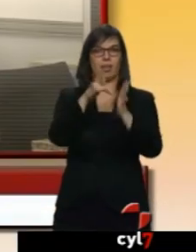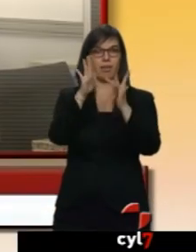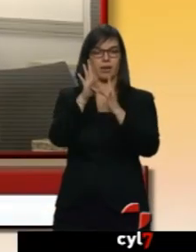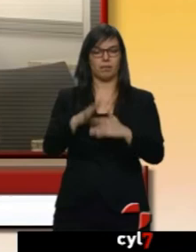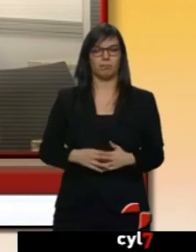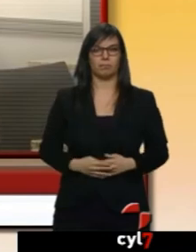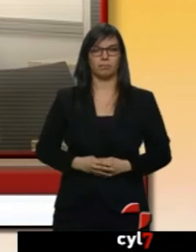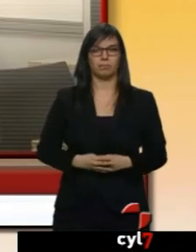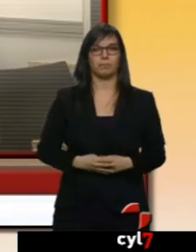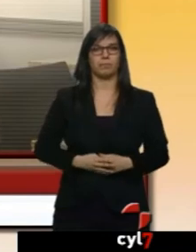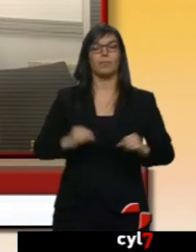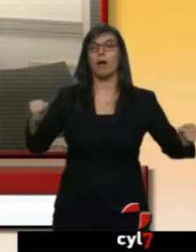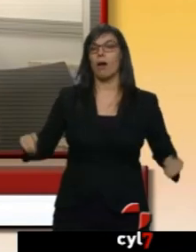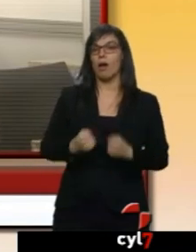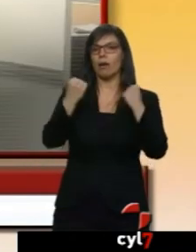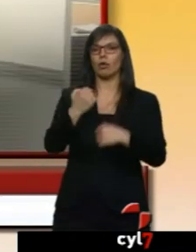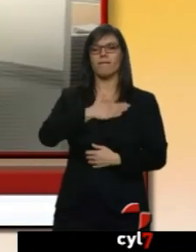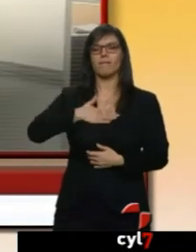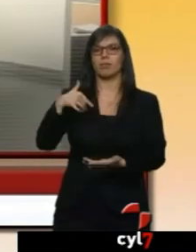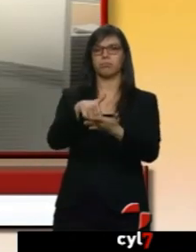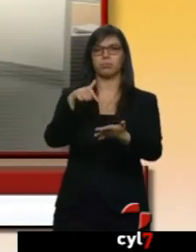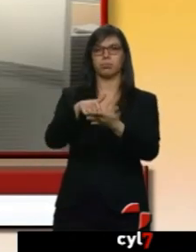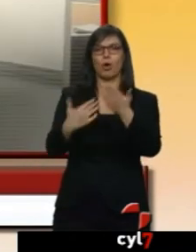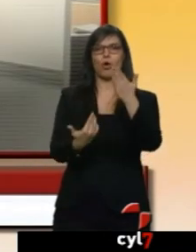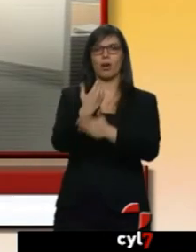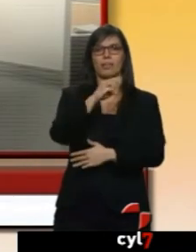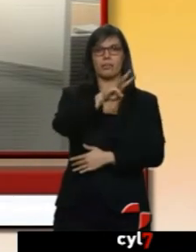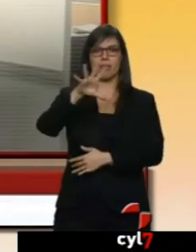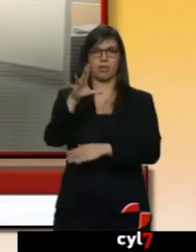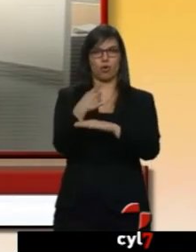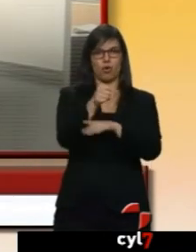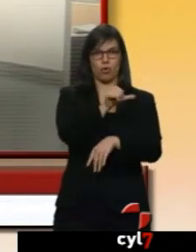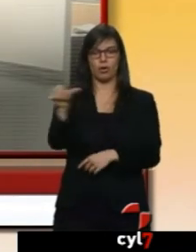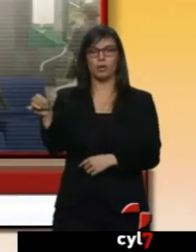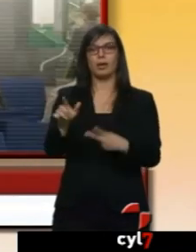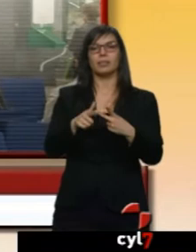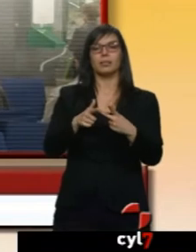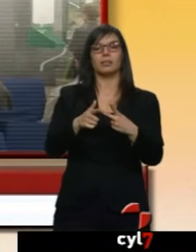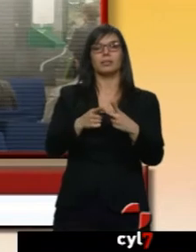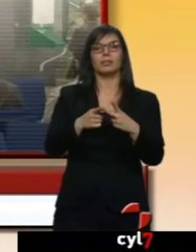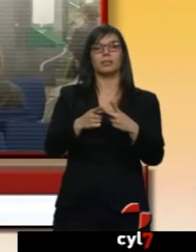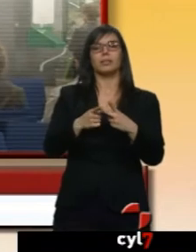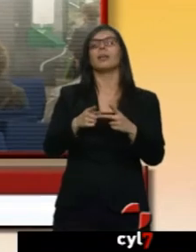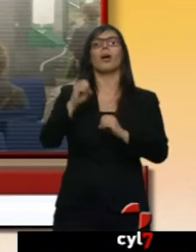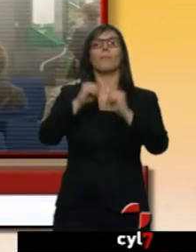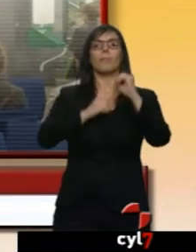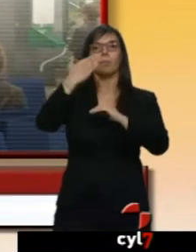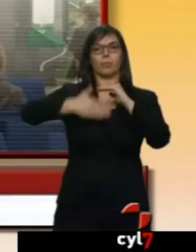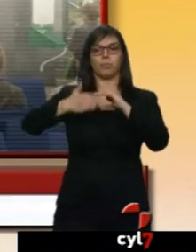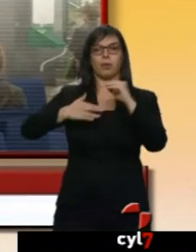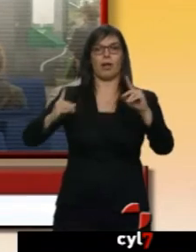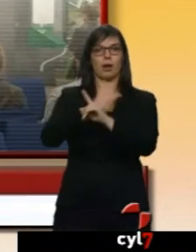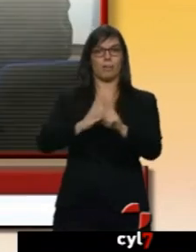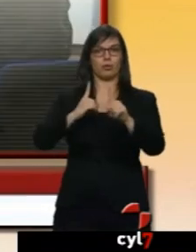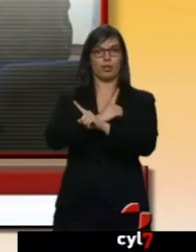Acciones con las que quieren reclamar la jornada de 35 horas, la eliminación de la tasa de reposición, la oferta de empleo público